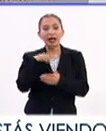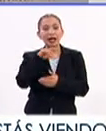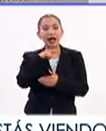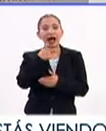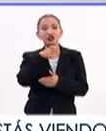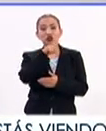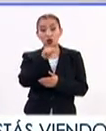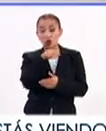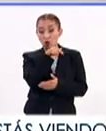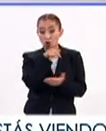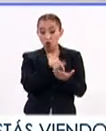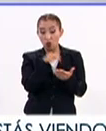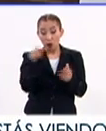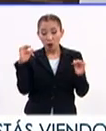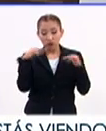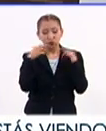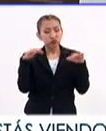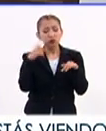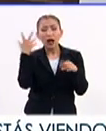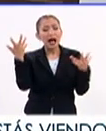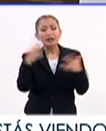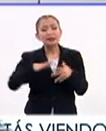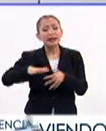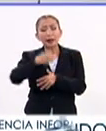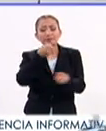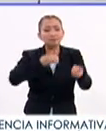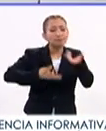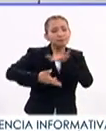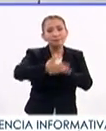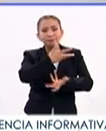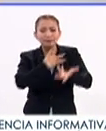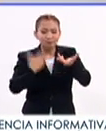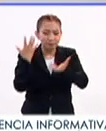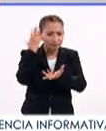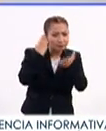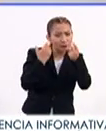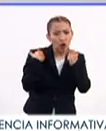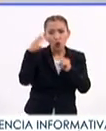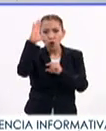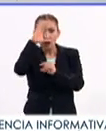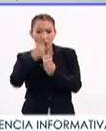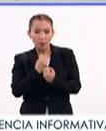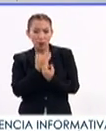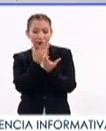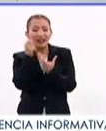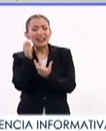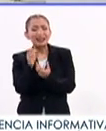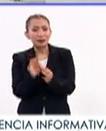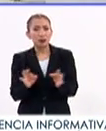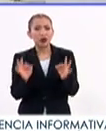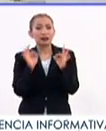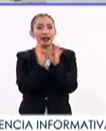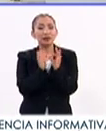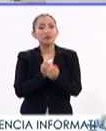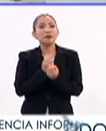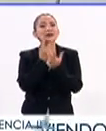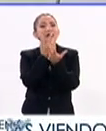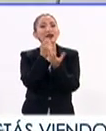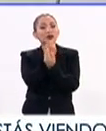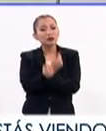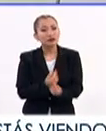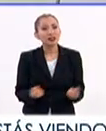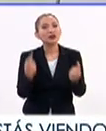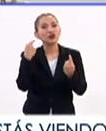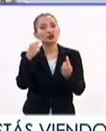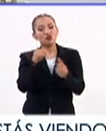Encuentros que tuvieron como objetivo generar un intercambio académico, cultural y poético sobre la importancia de la poesía en los